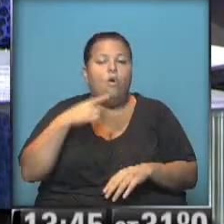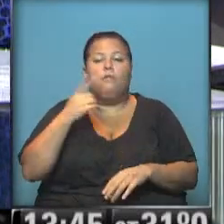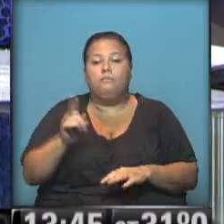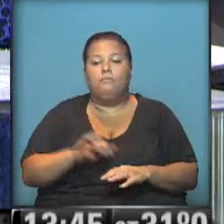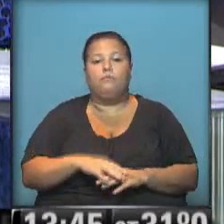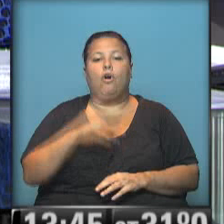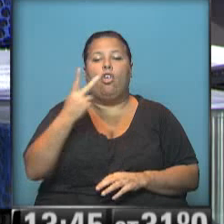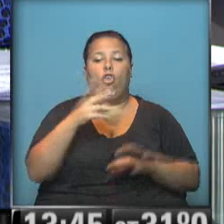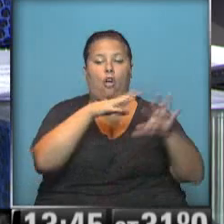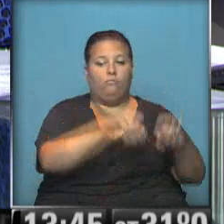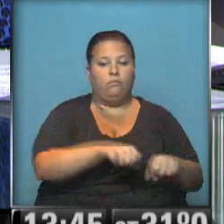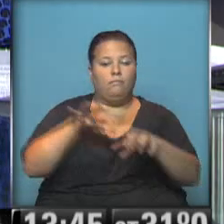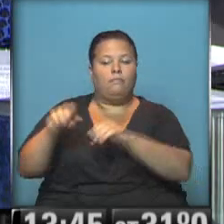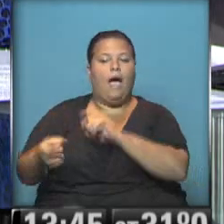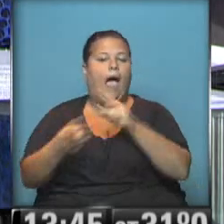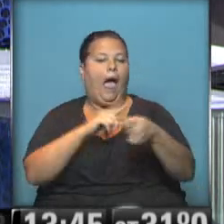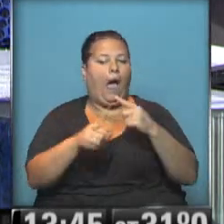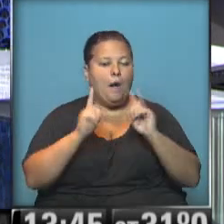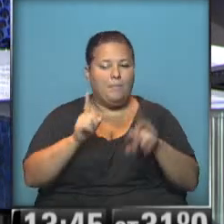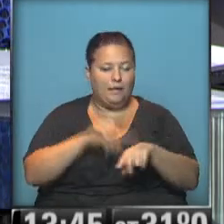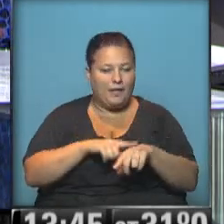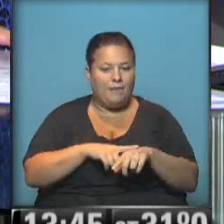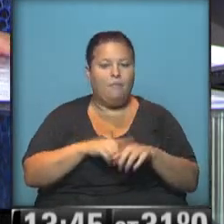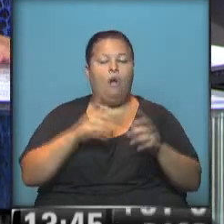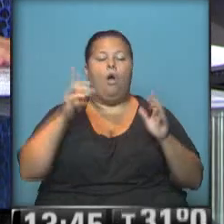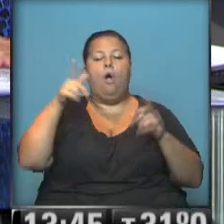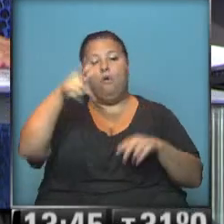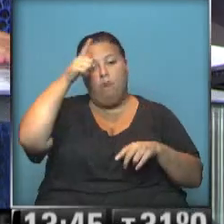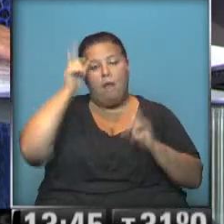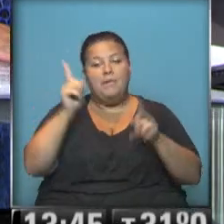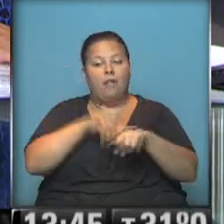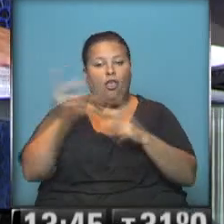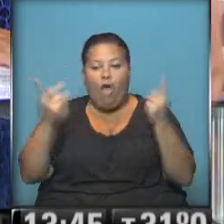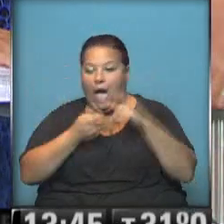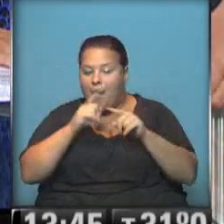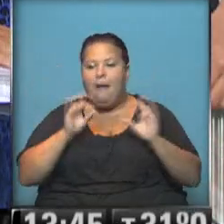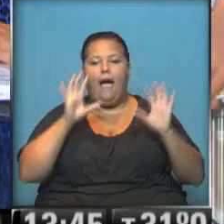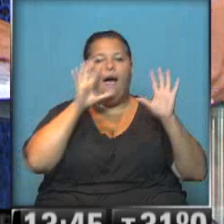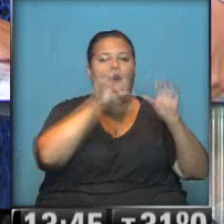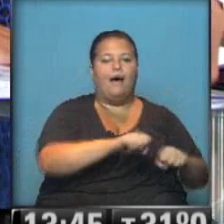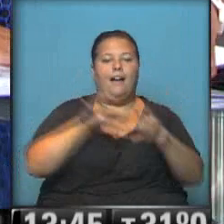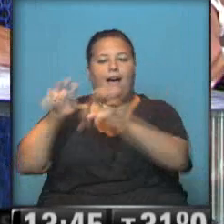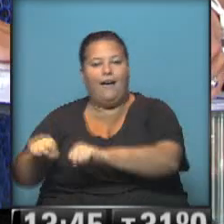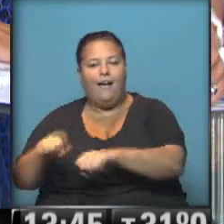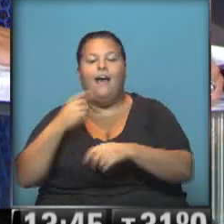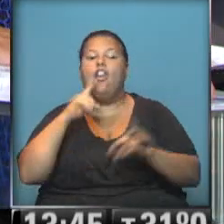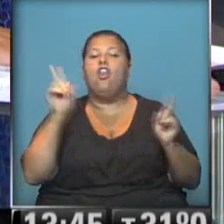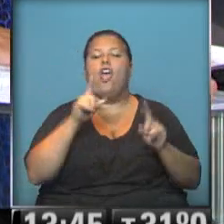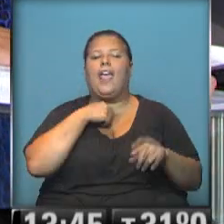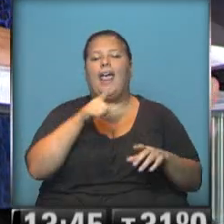de dos tomas de rehenes coordinadas, ¿no? El asalto conjunto a ambas para que no quedara una toma de